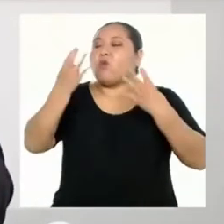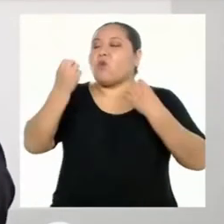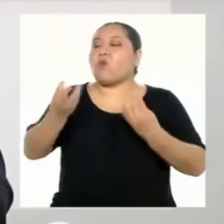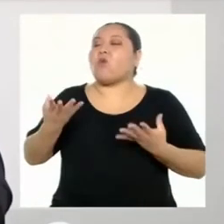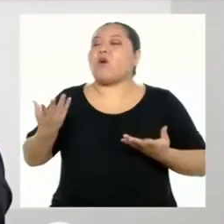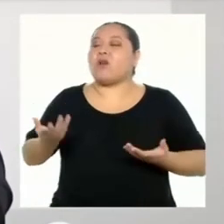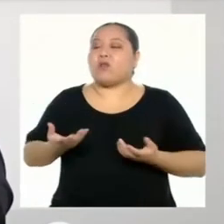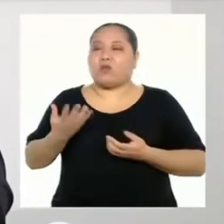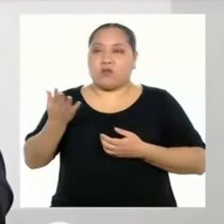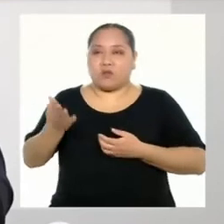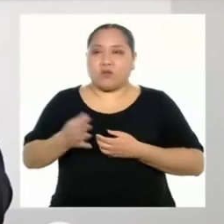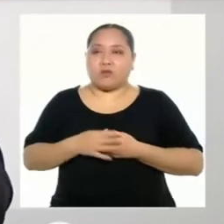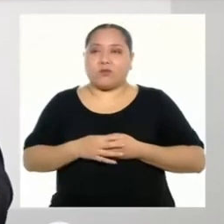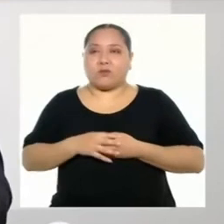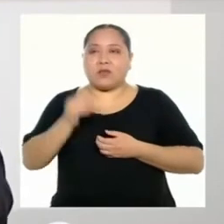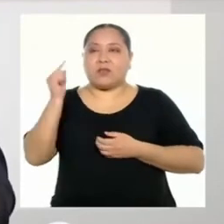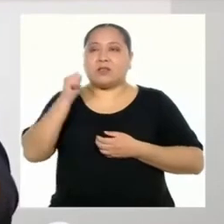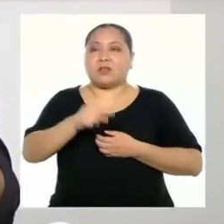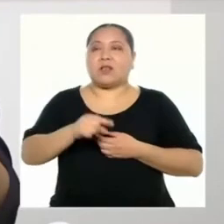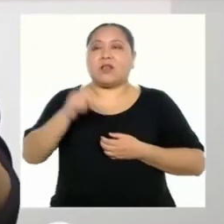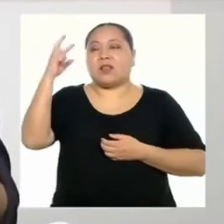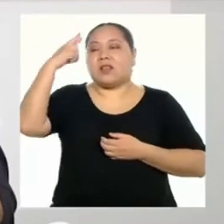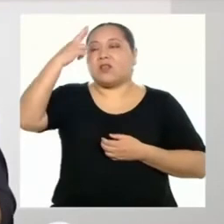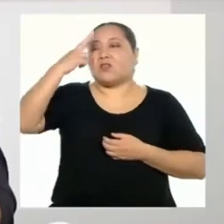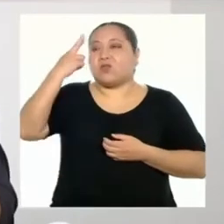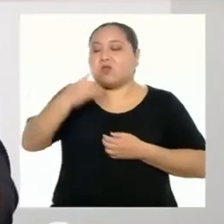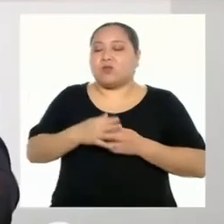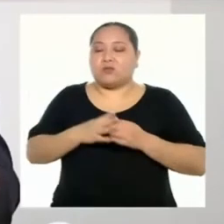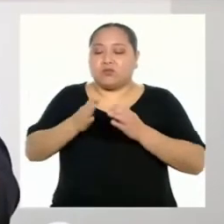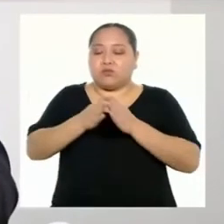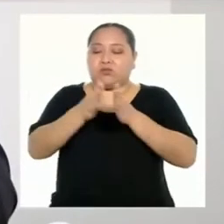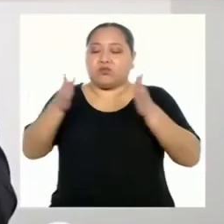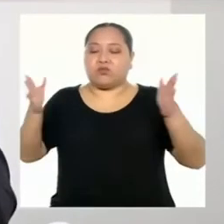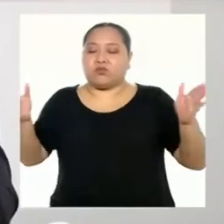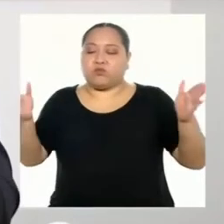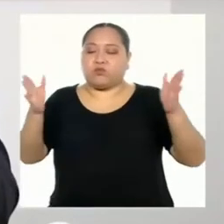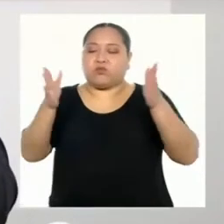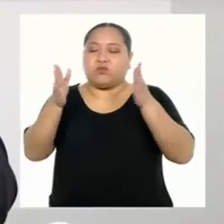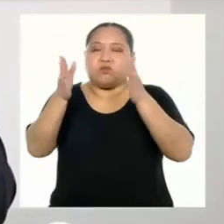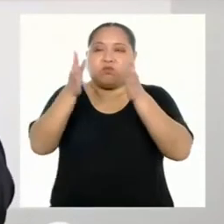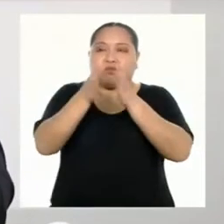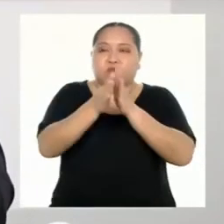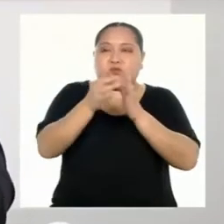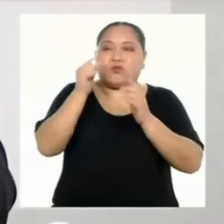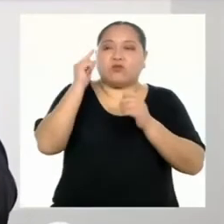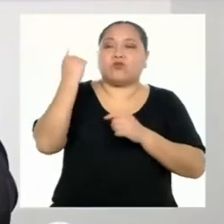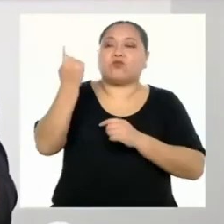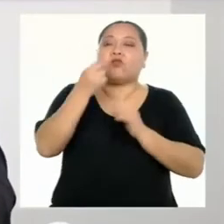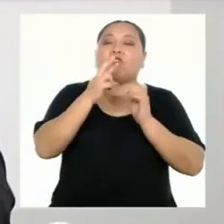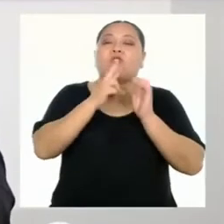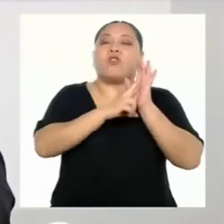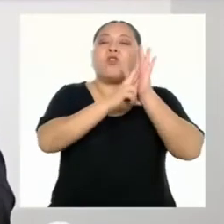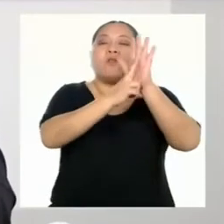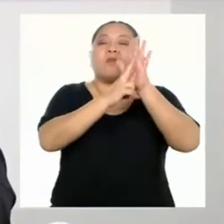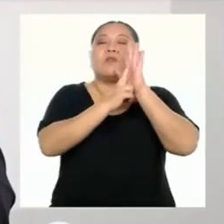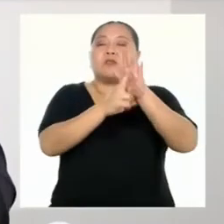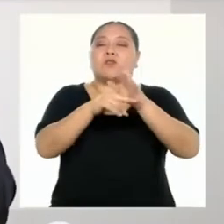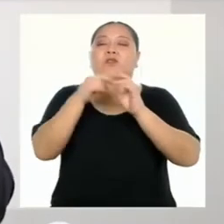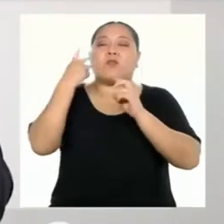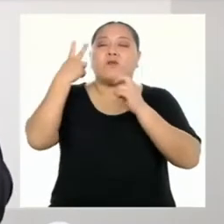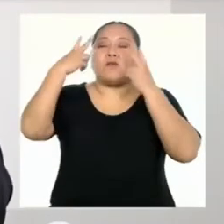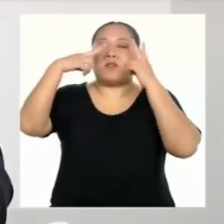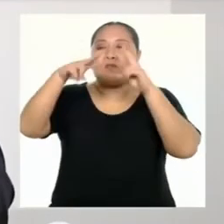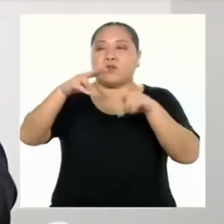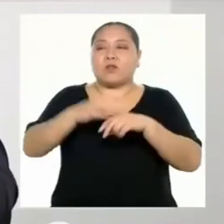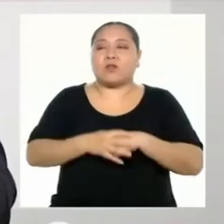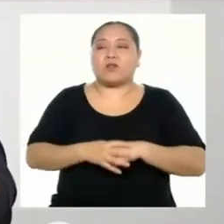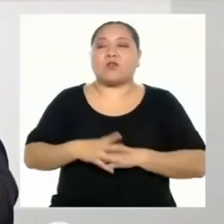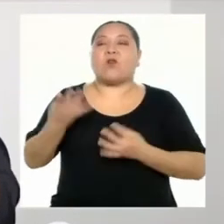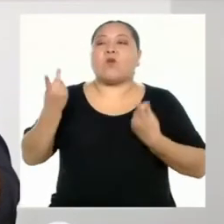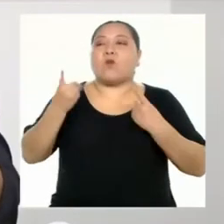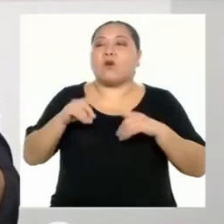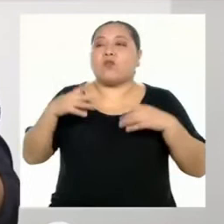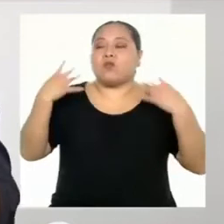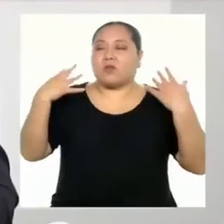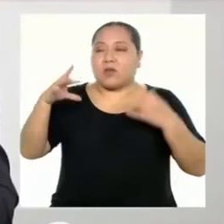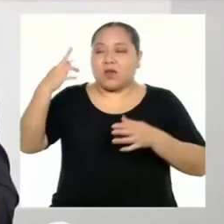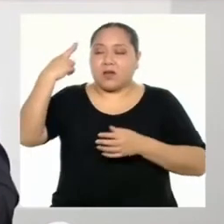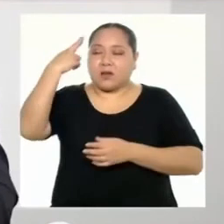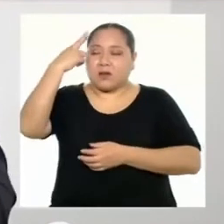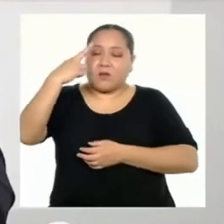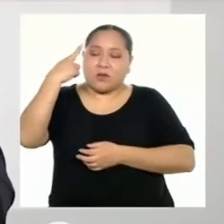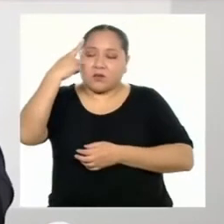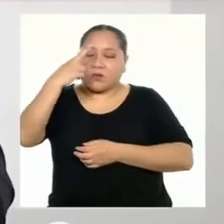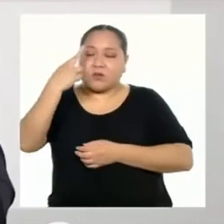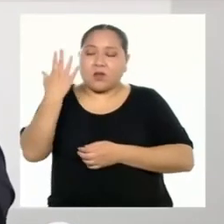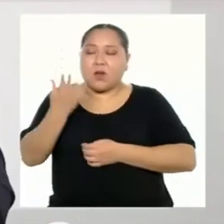valores. Por eso, los tamaños de las barras son solo representaciones visuales. A partir de nuestra